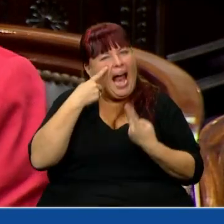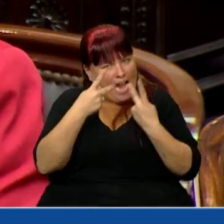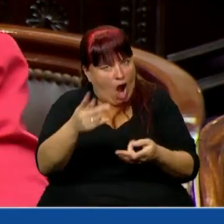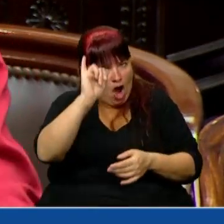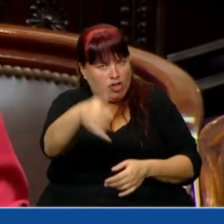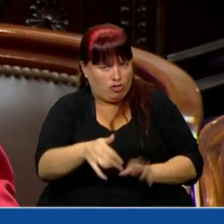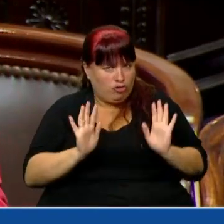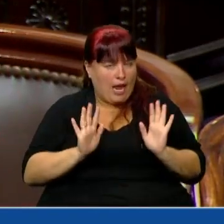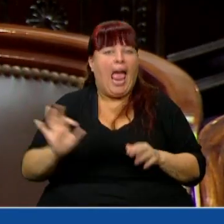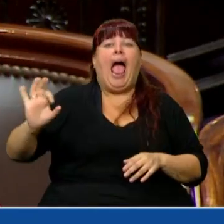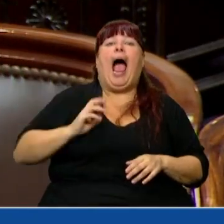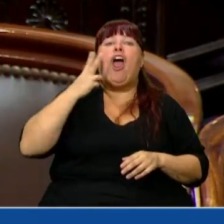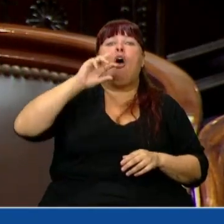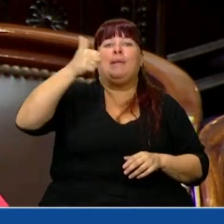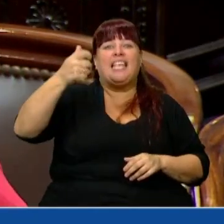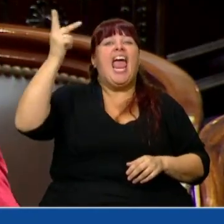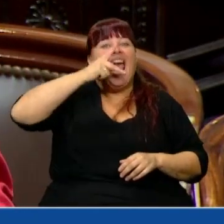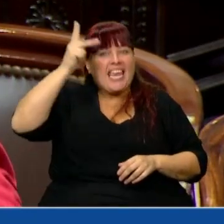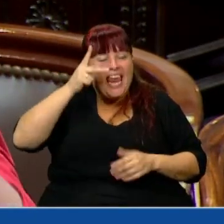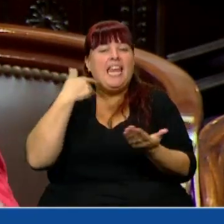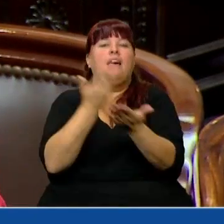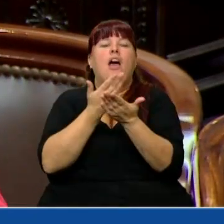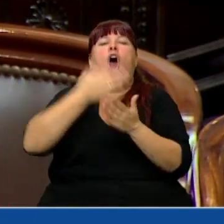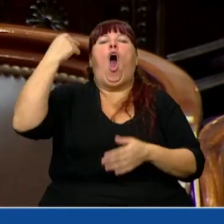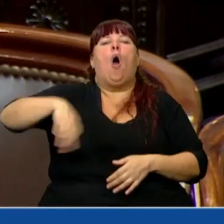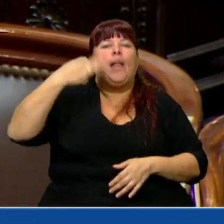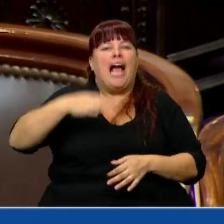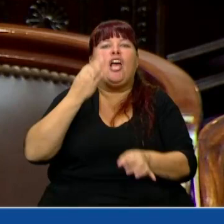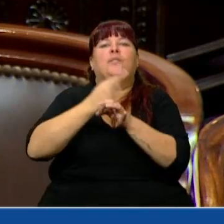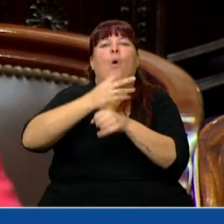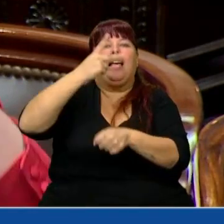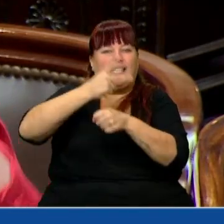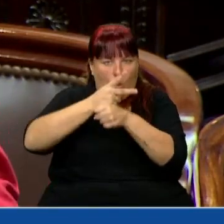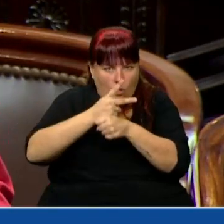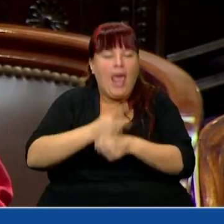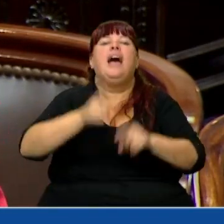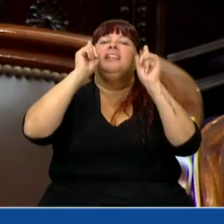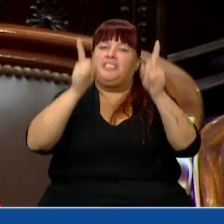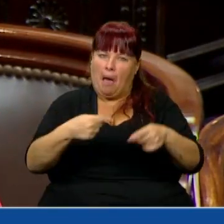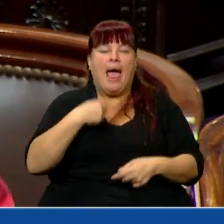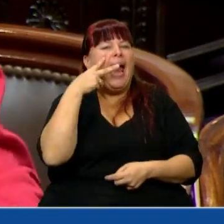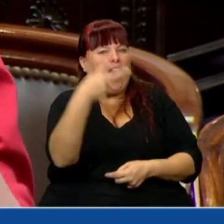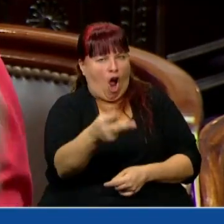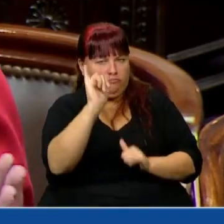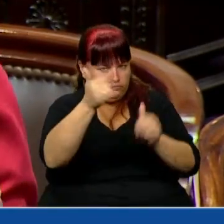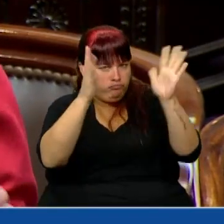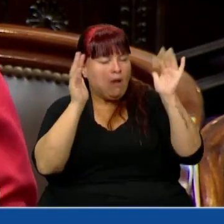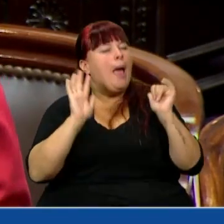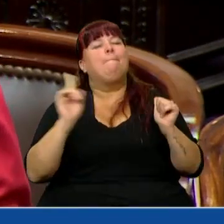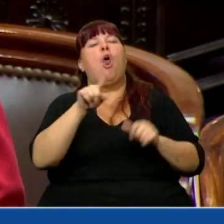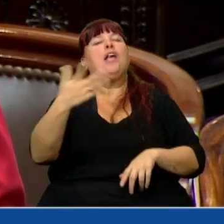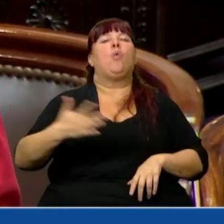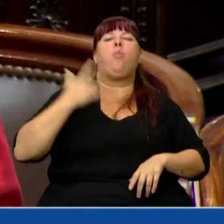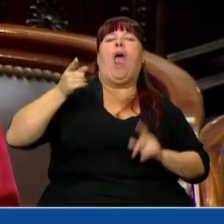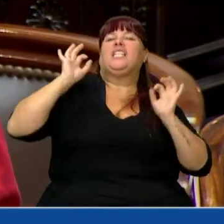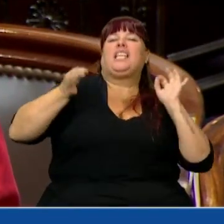reconozco. En el 2006 Néstor Kirchner promovió la obligatoriedad de la escuela secundaria, también se las reconozco, no son los